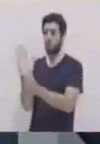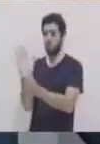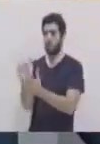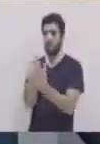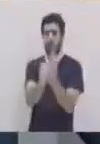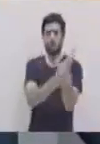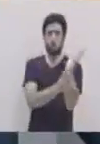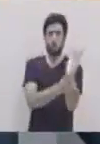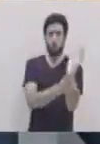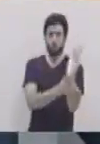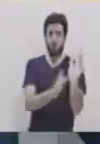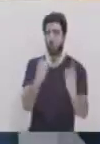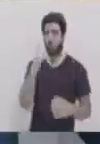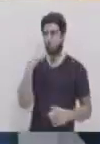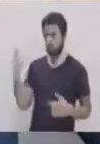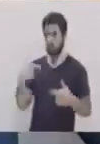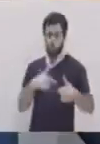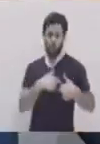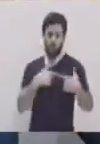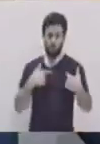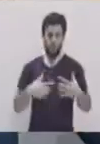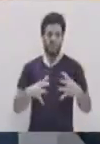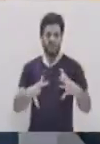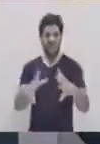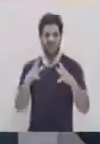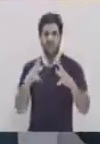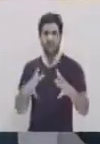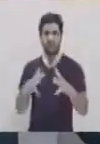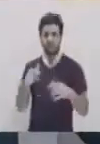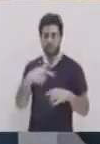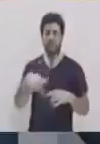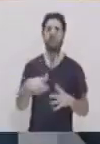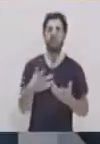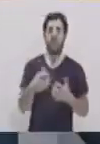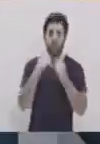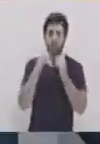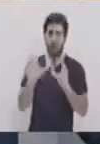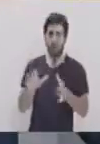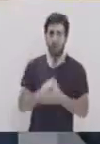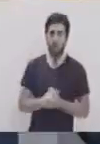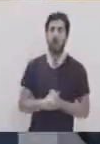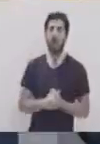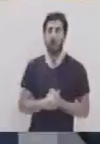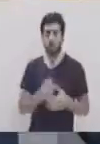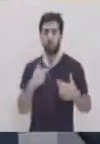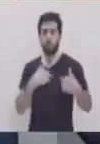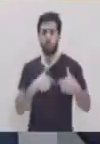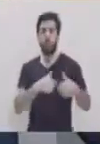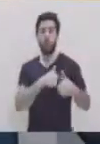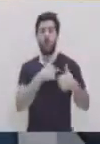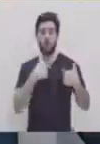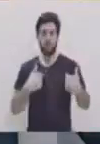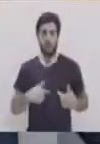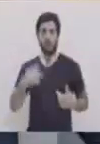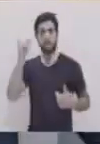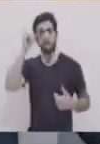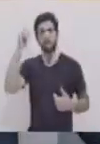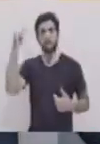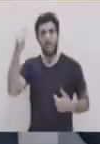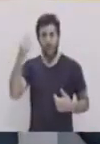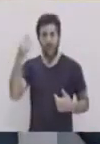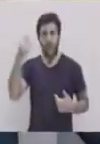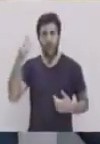grande. Este es como de algún animal. Este es un corazón de vaca. La verdad es que este es tal vez unas